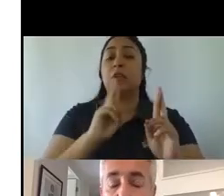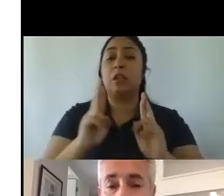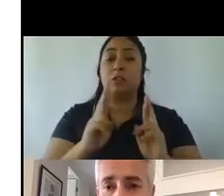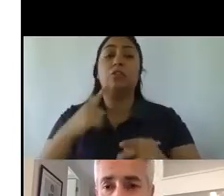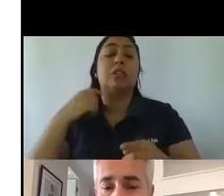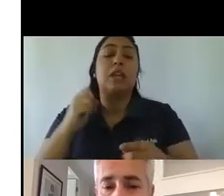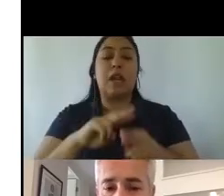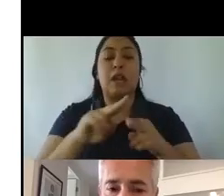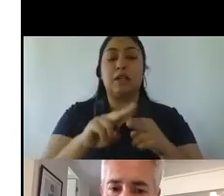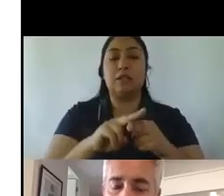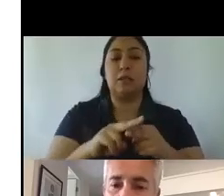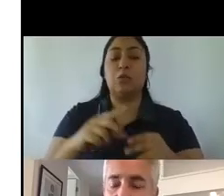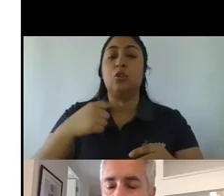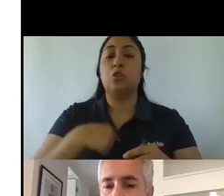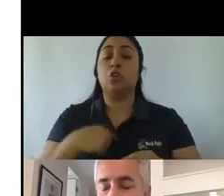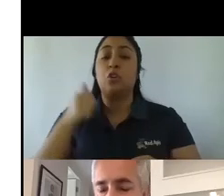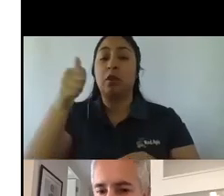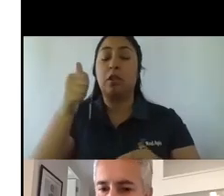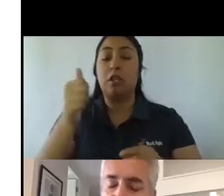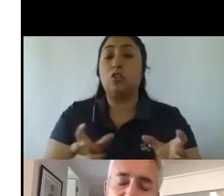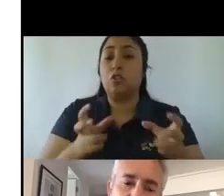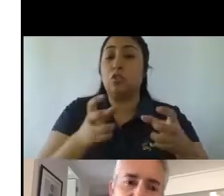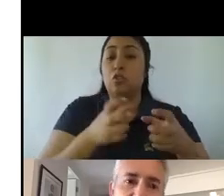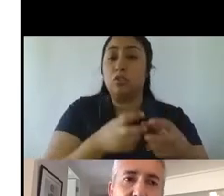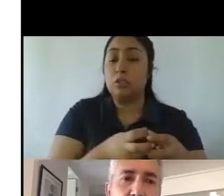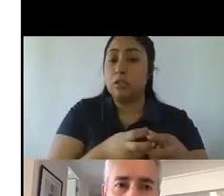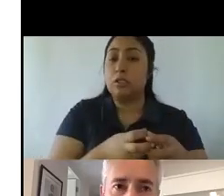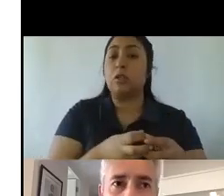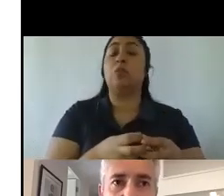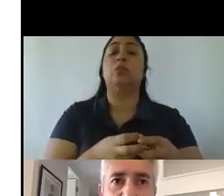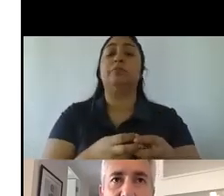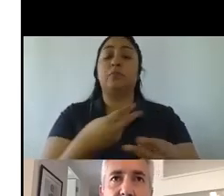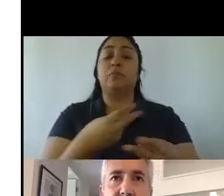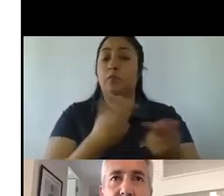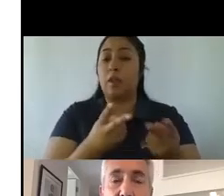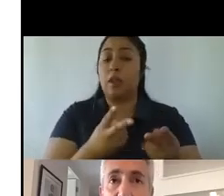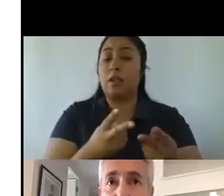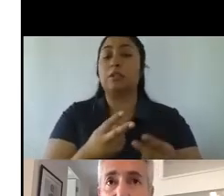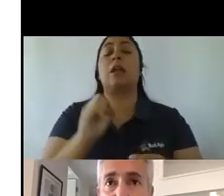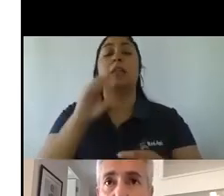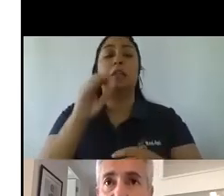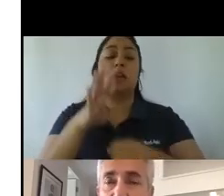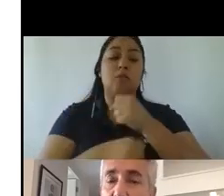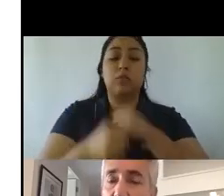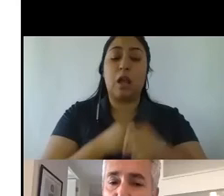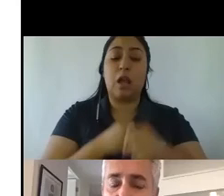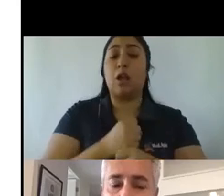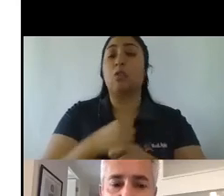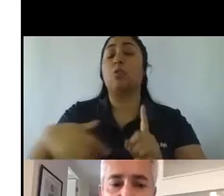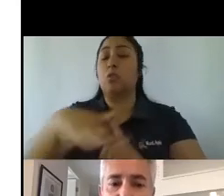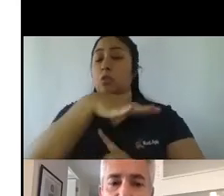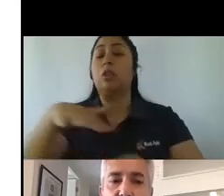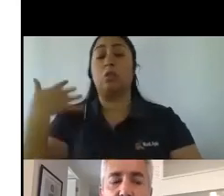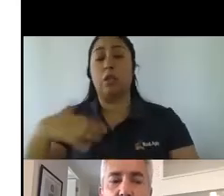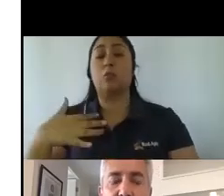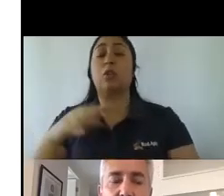Autoregulación y Ética Publicitaria, Alconar, hace más de 10 años, en una instancia súper importante para el mundo publicitario, de la comunicación